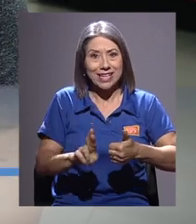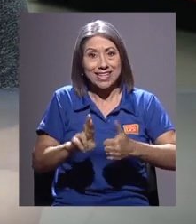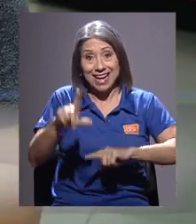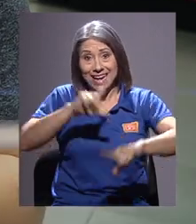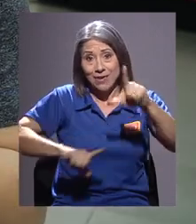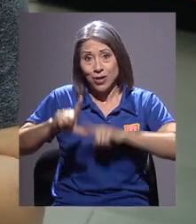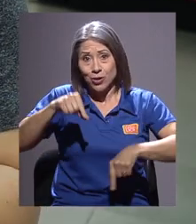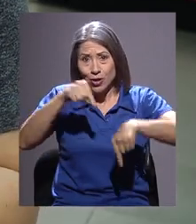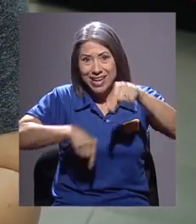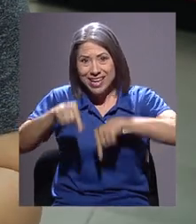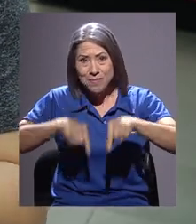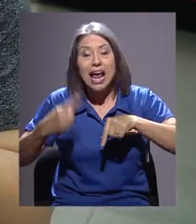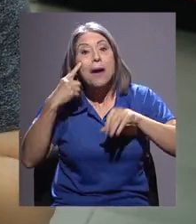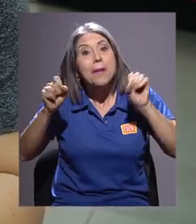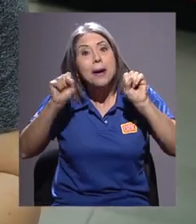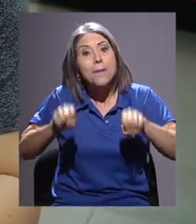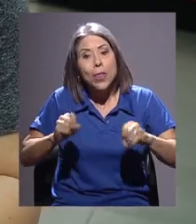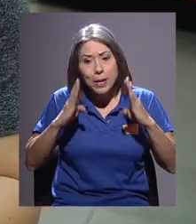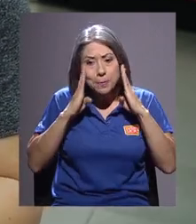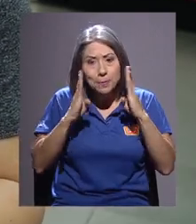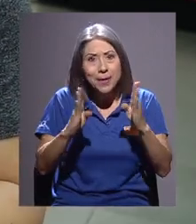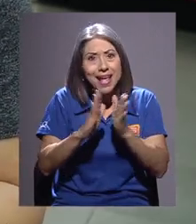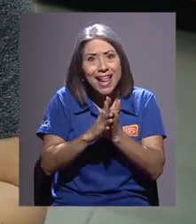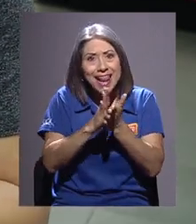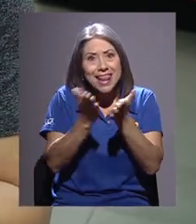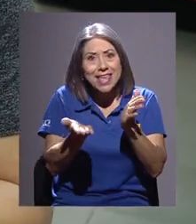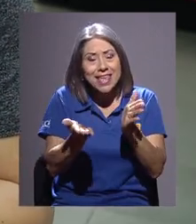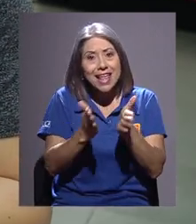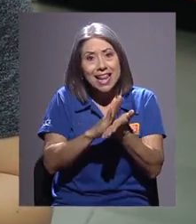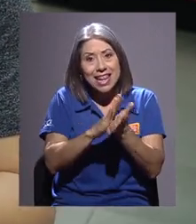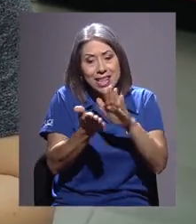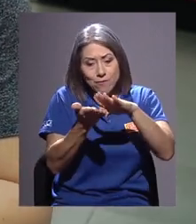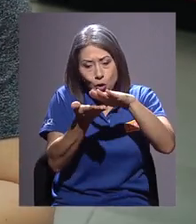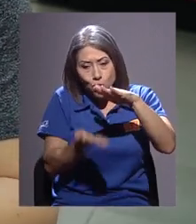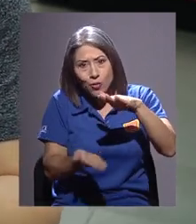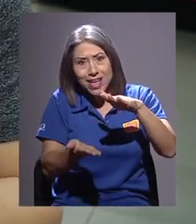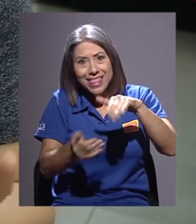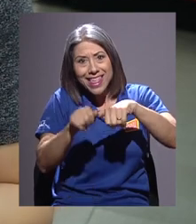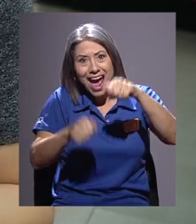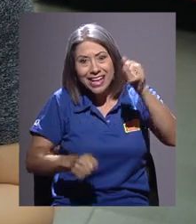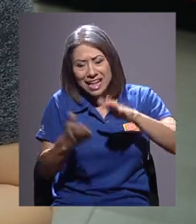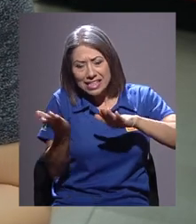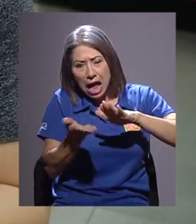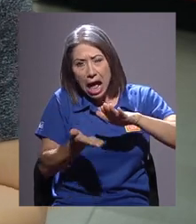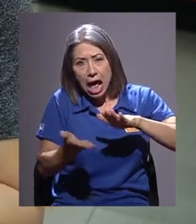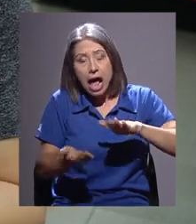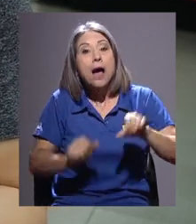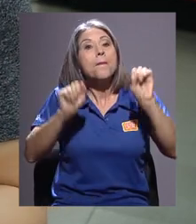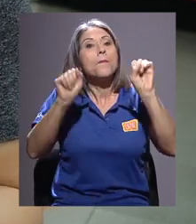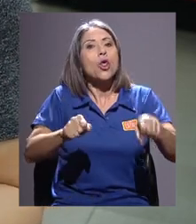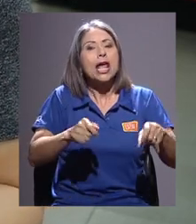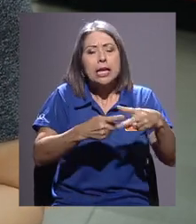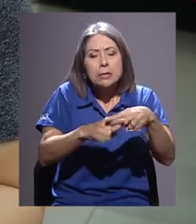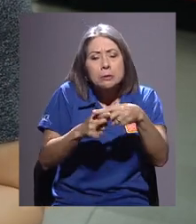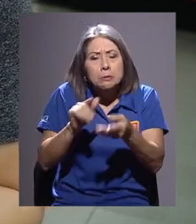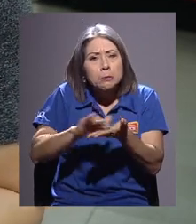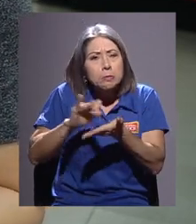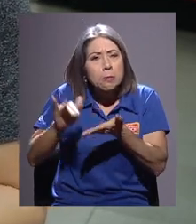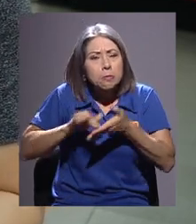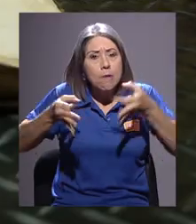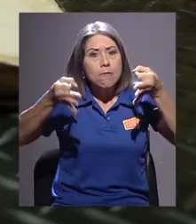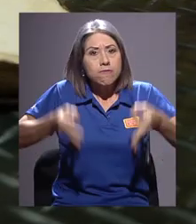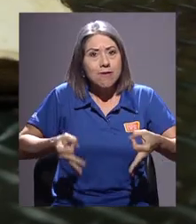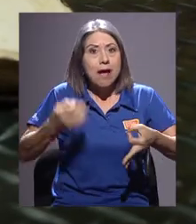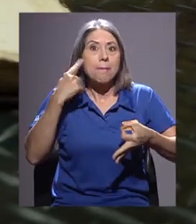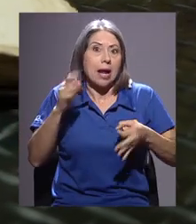de química, para poder intervenir efectivamente ese libro de actas y poder hacer una restauración íntegra para que